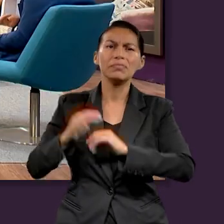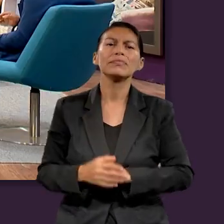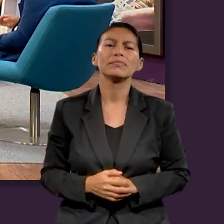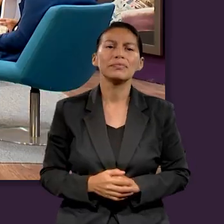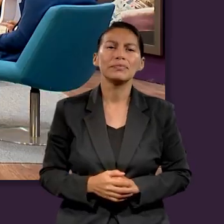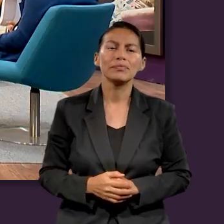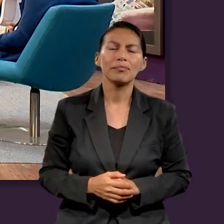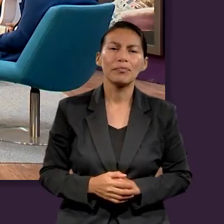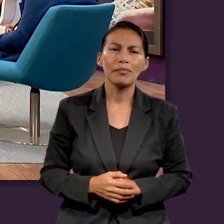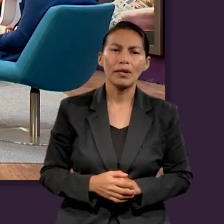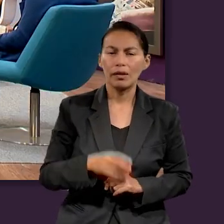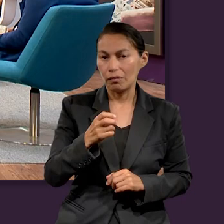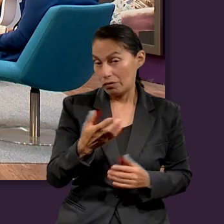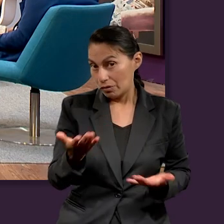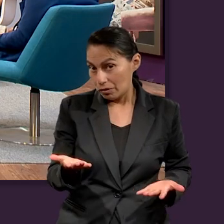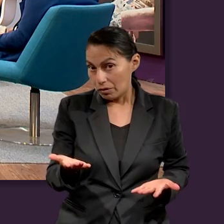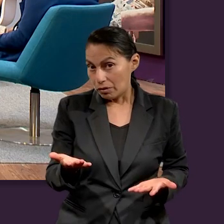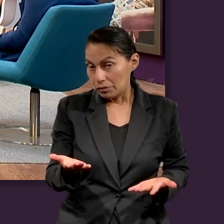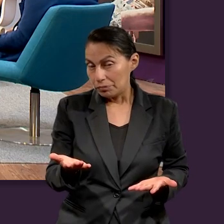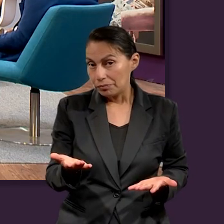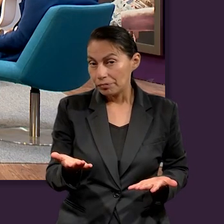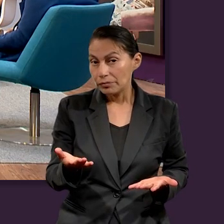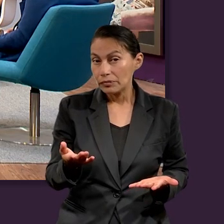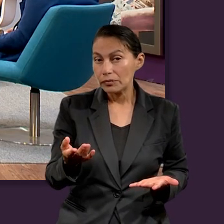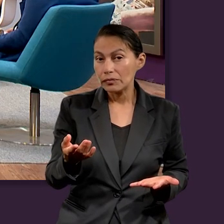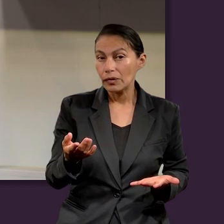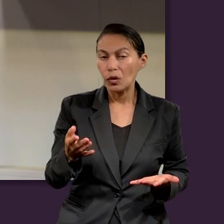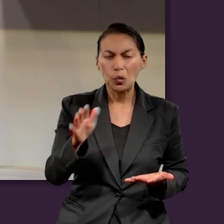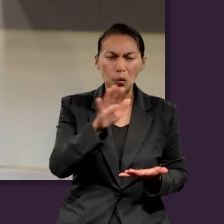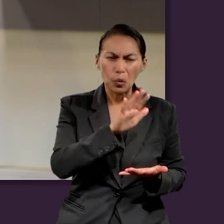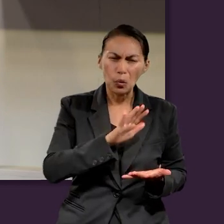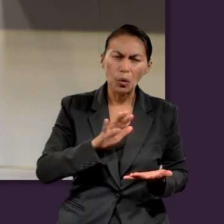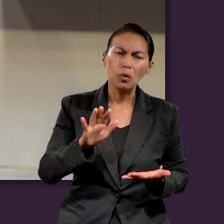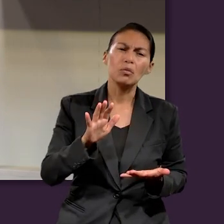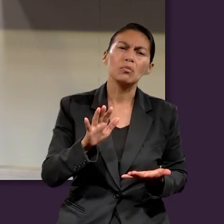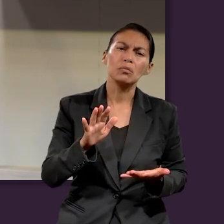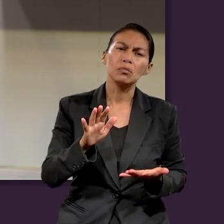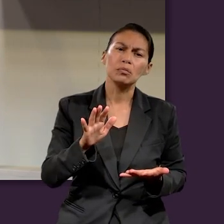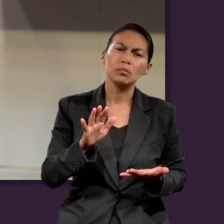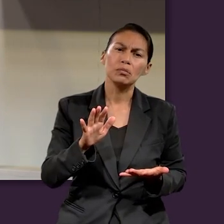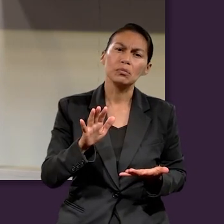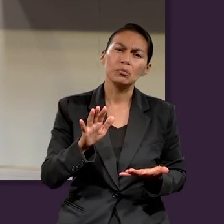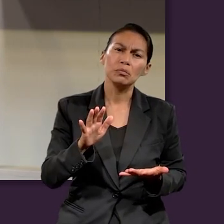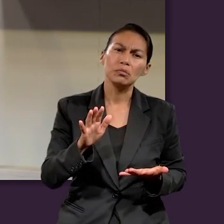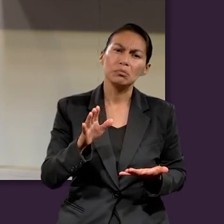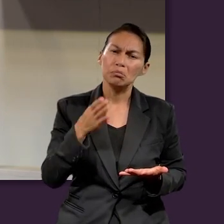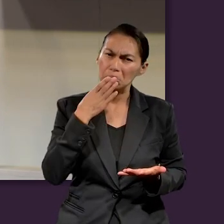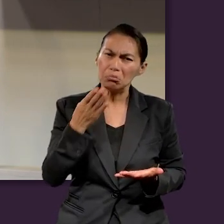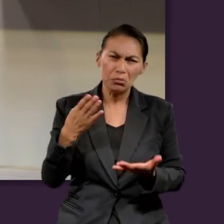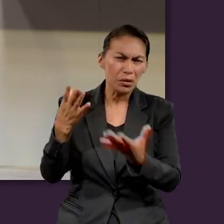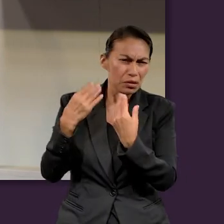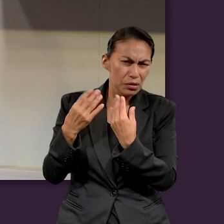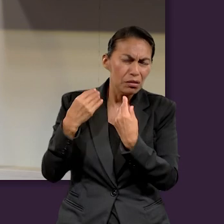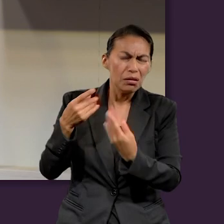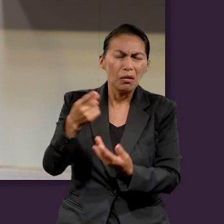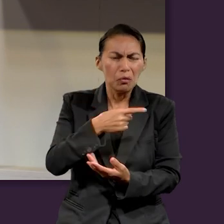Así que esto, bueno, creo que tiene para nosotros una gran